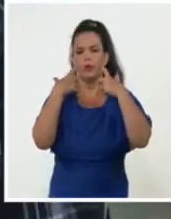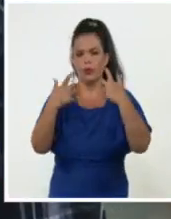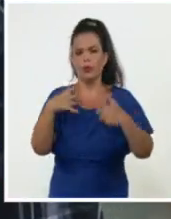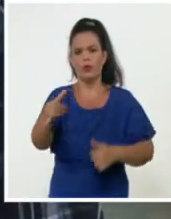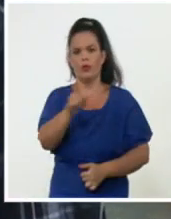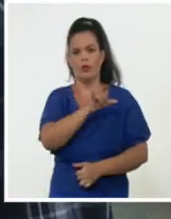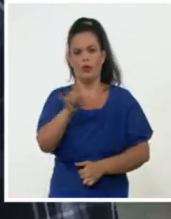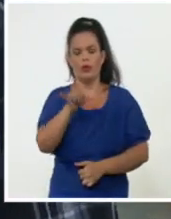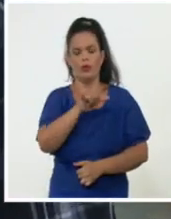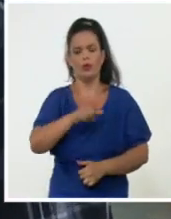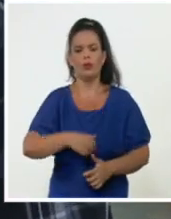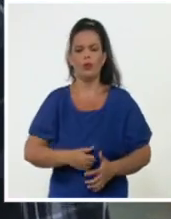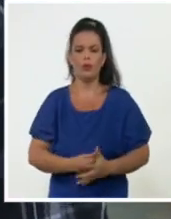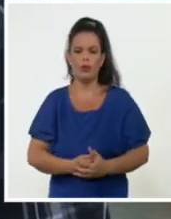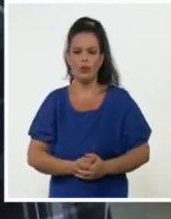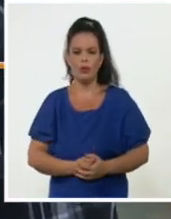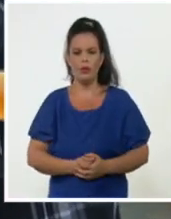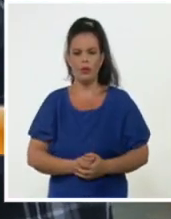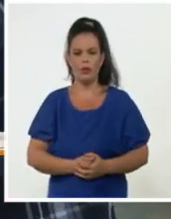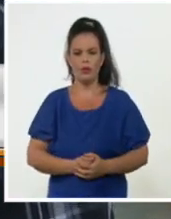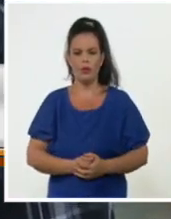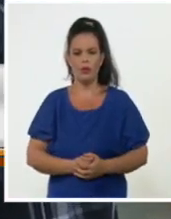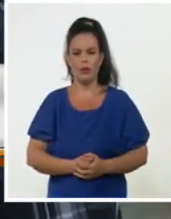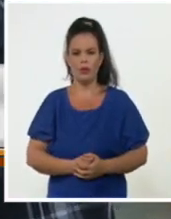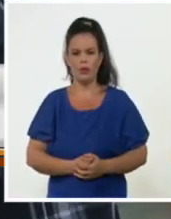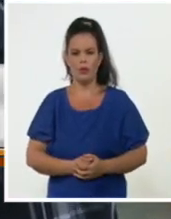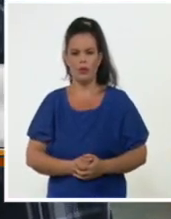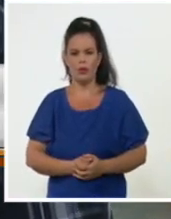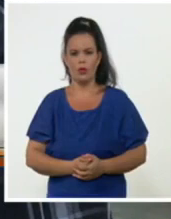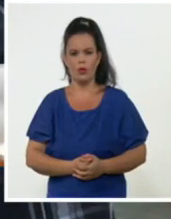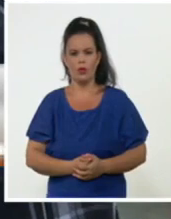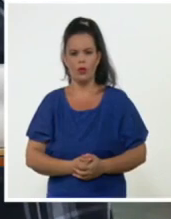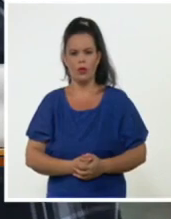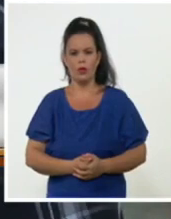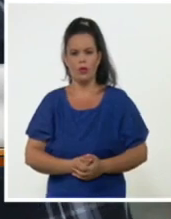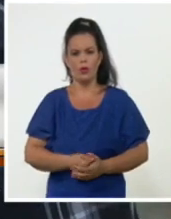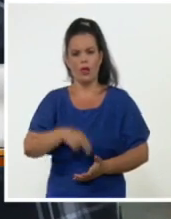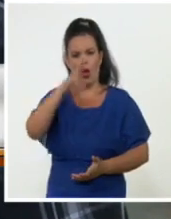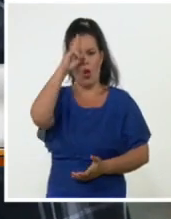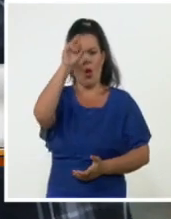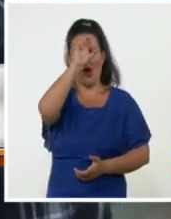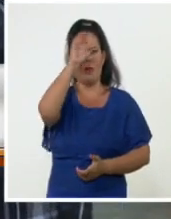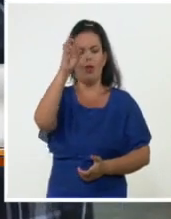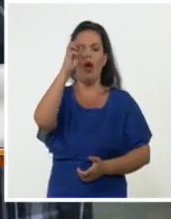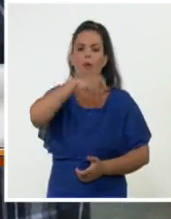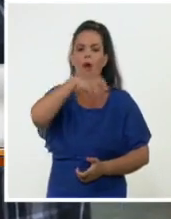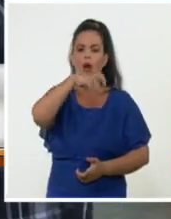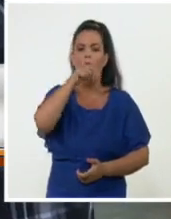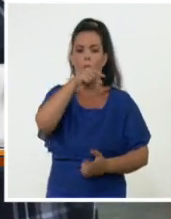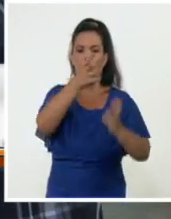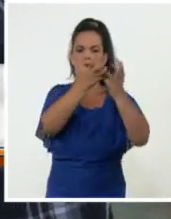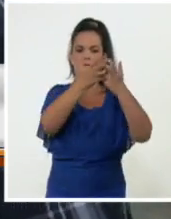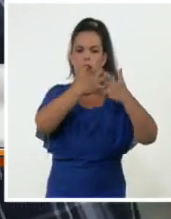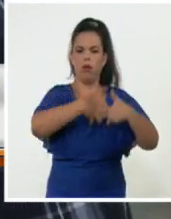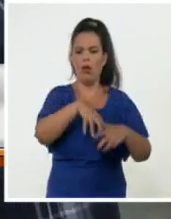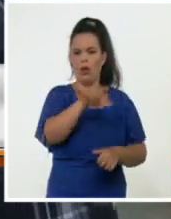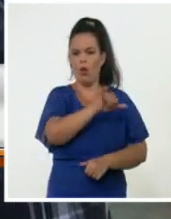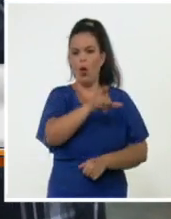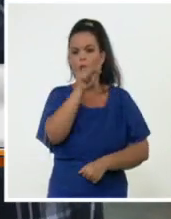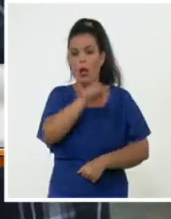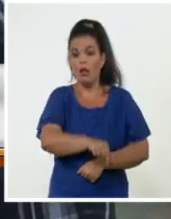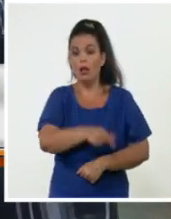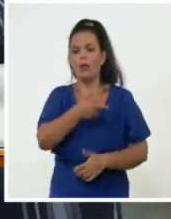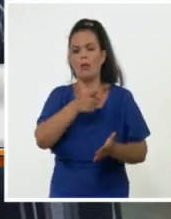conoce como un laboratorio familiar porque los padres y los hijos son los que generalmente son entran a trabajar aquí y